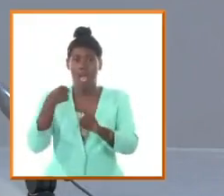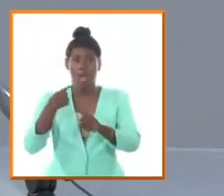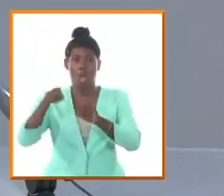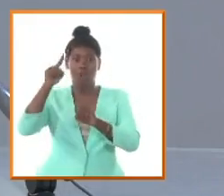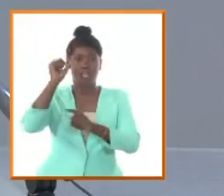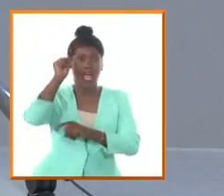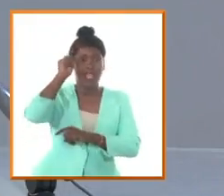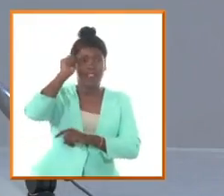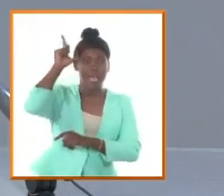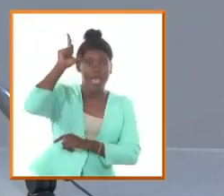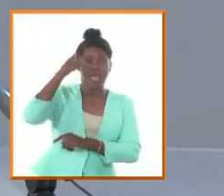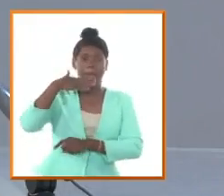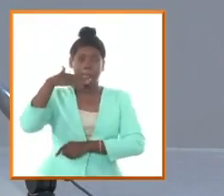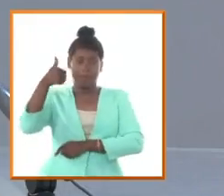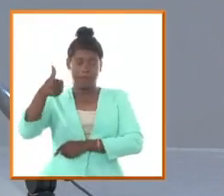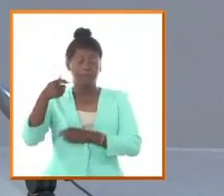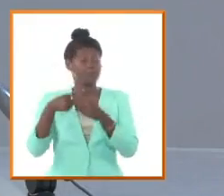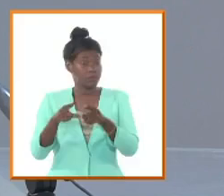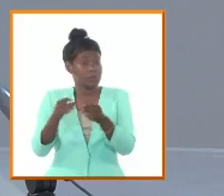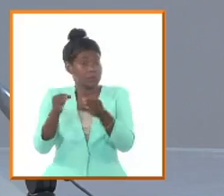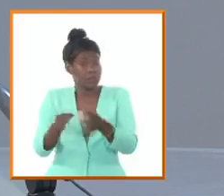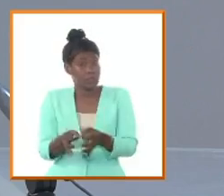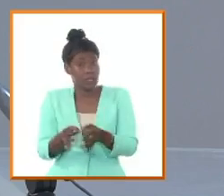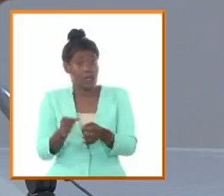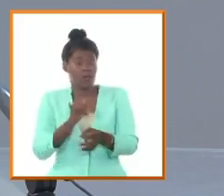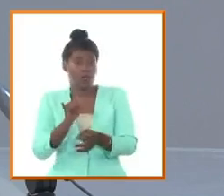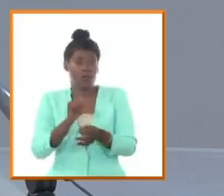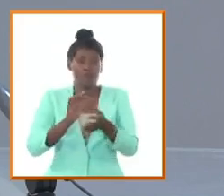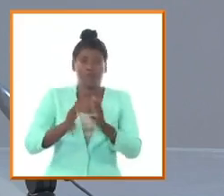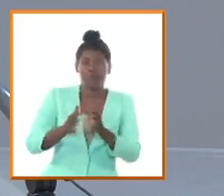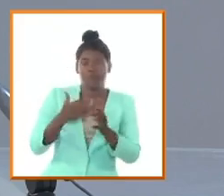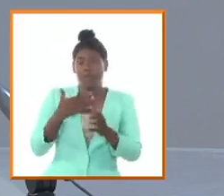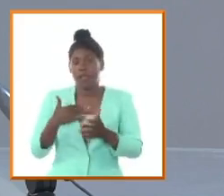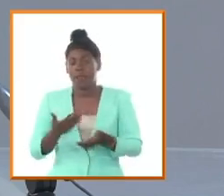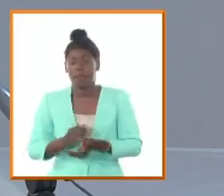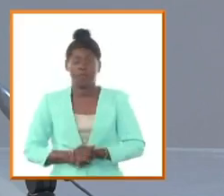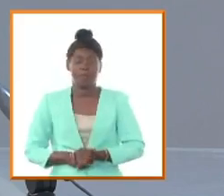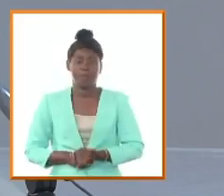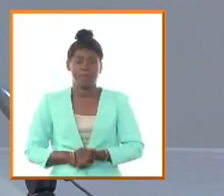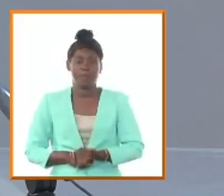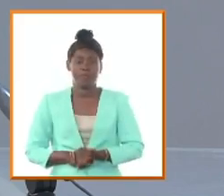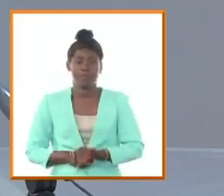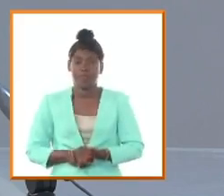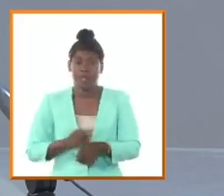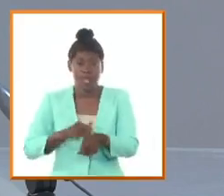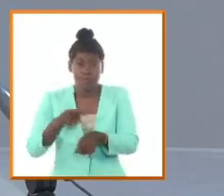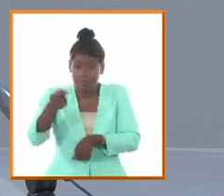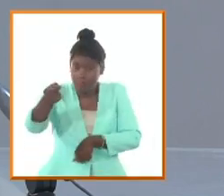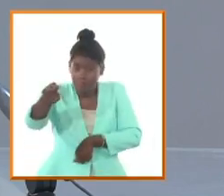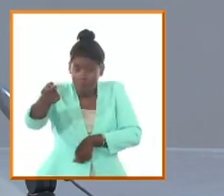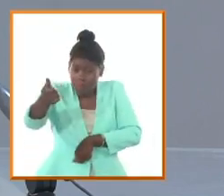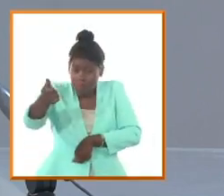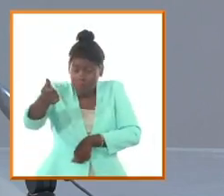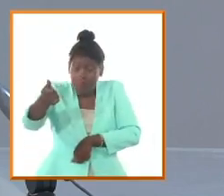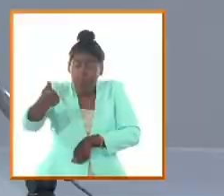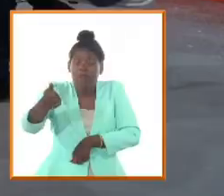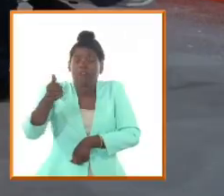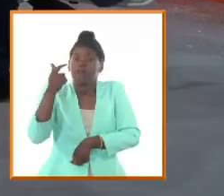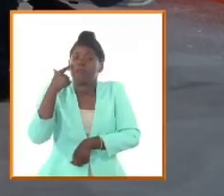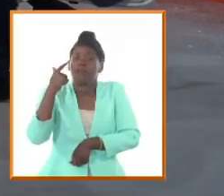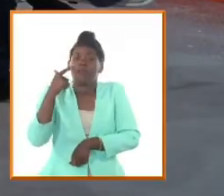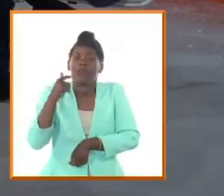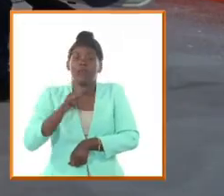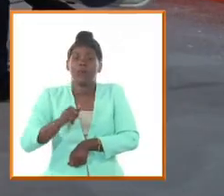y de hecho no es menos cierto que en el último periodo de su vida en más un sentido podemos decir